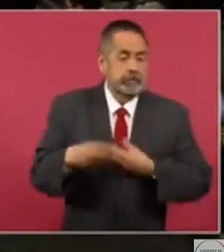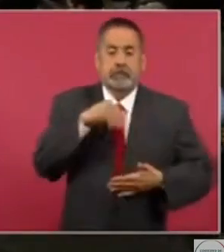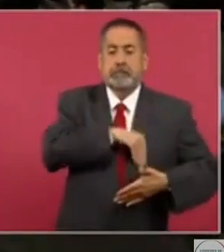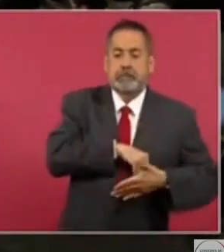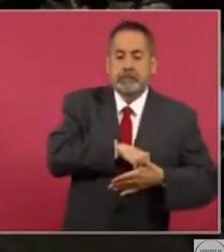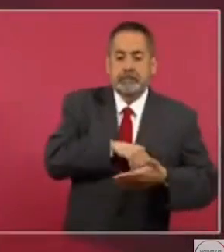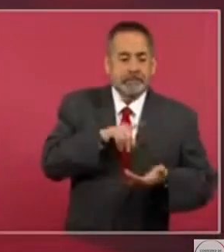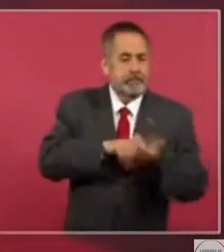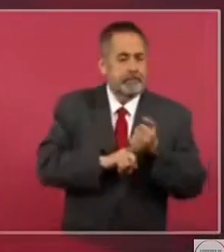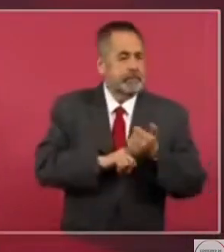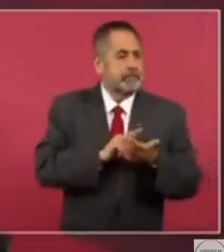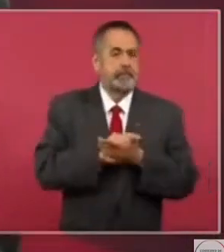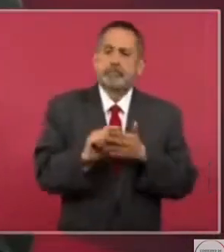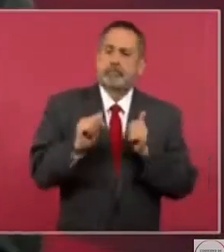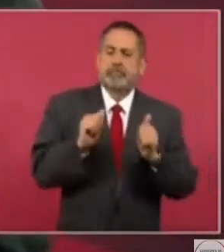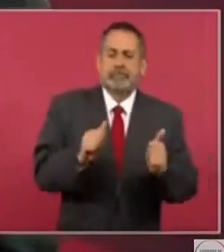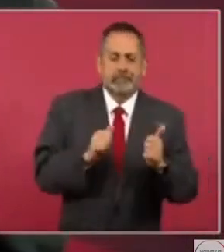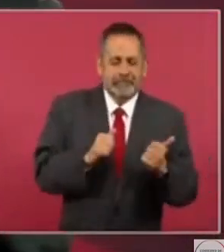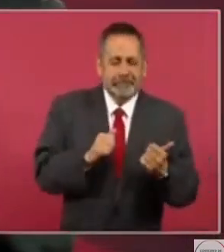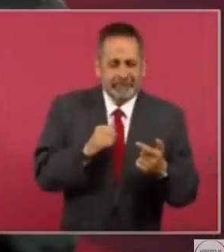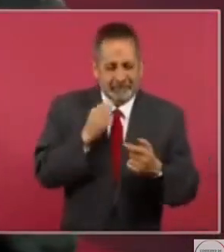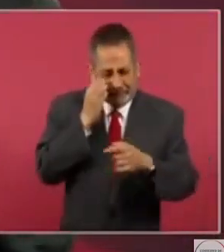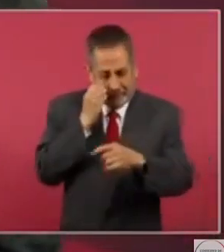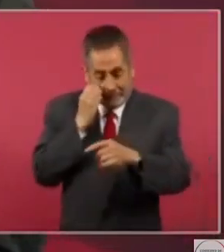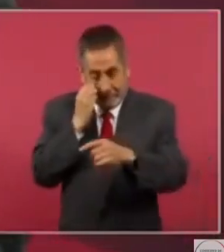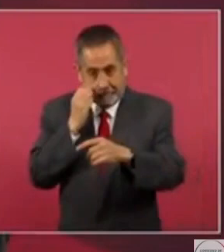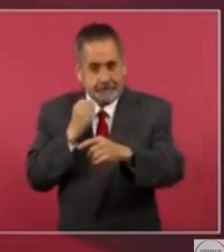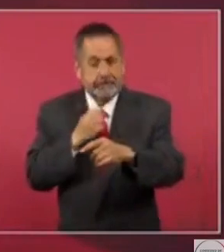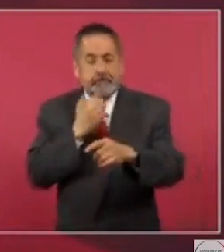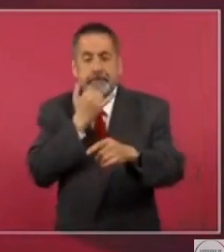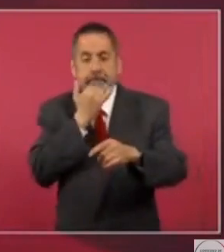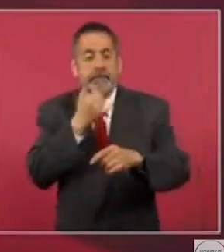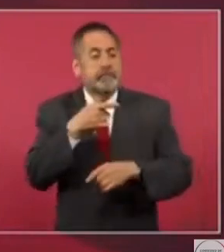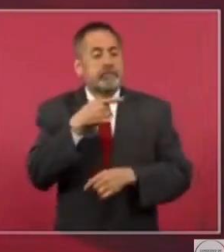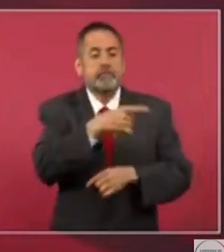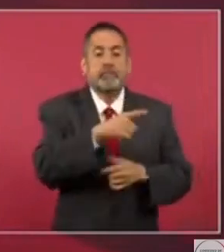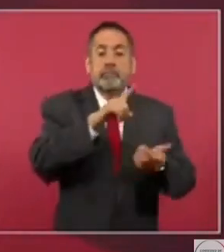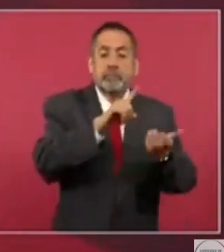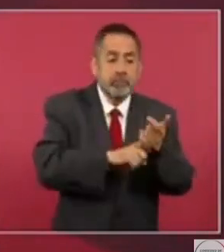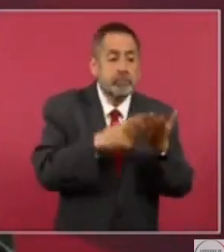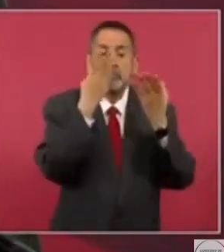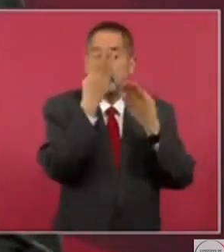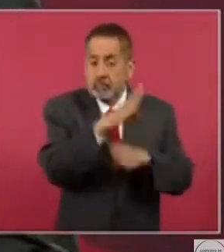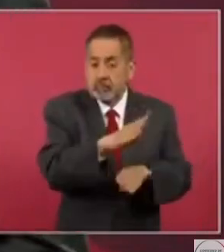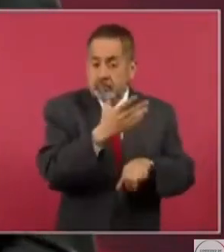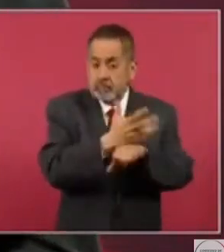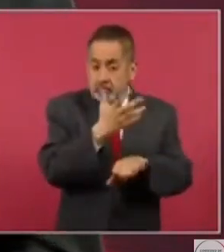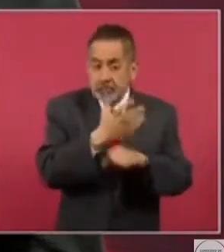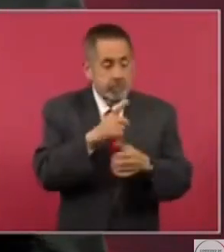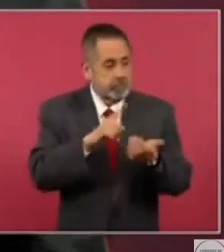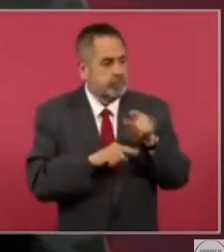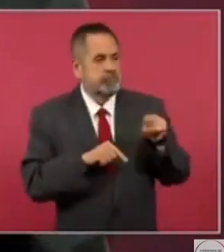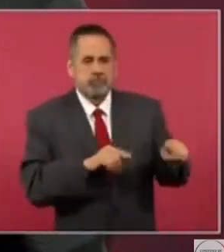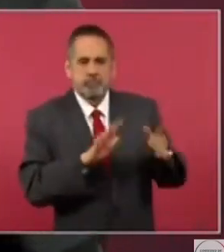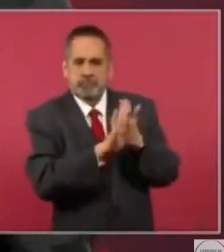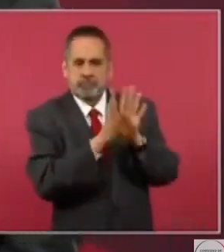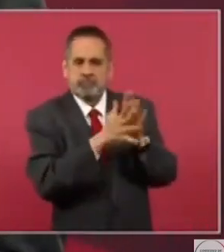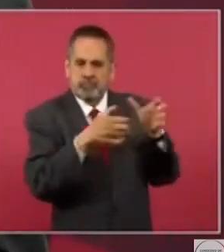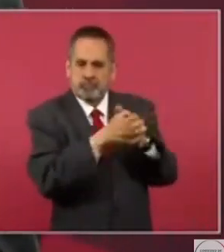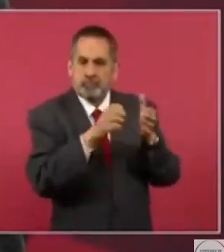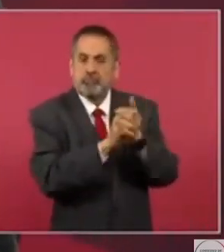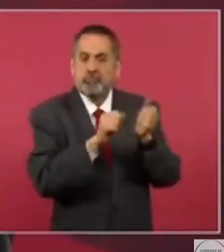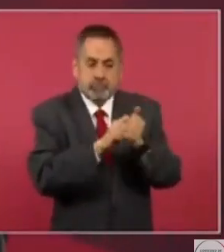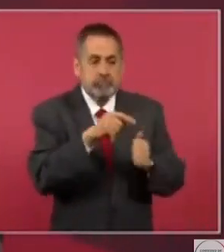incluso hasta una institución bancaria de Estados Unidos estuvo involucrada